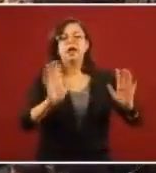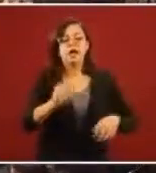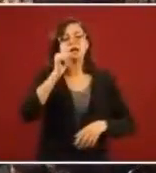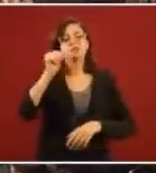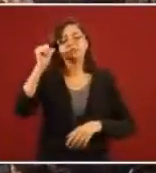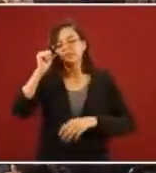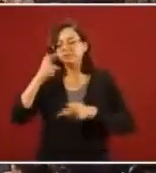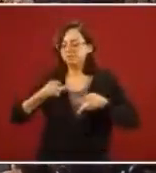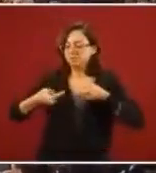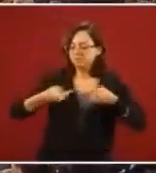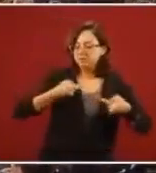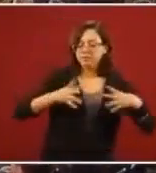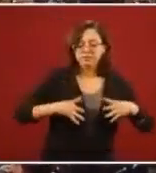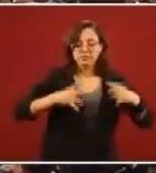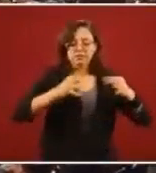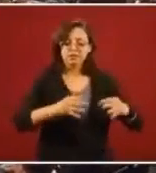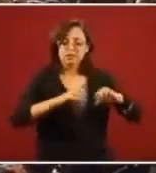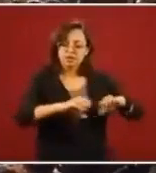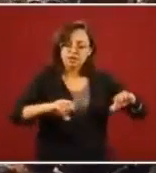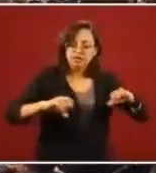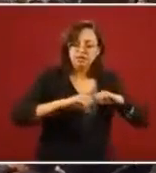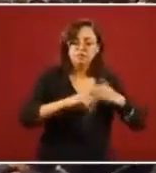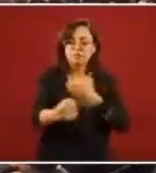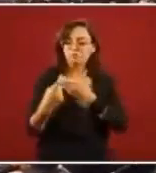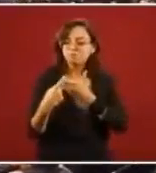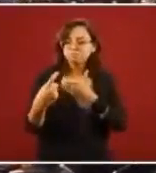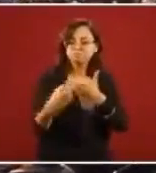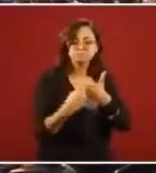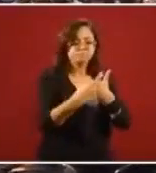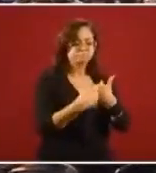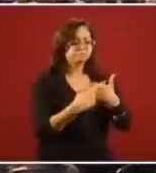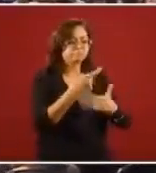para fomentar el crecimiento económico.